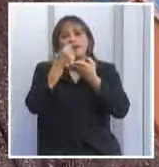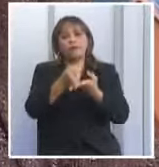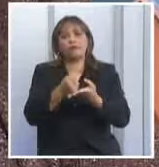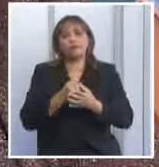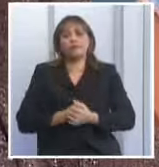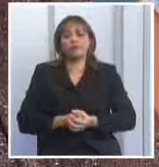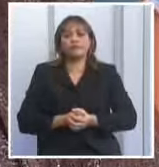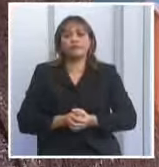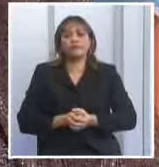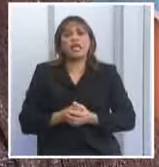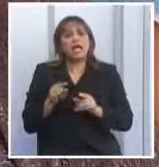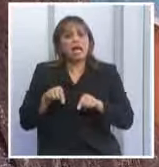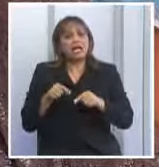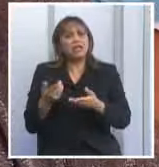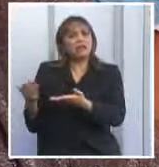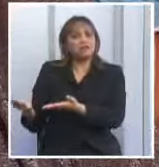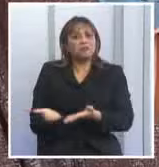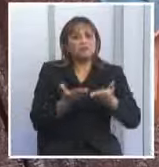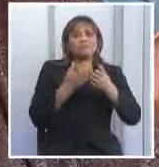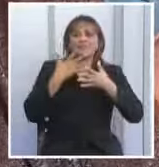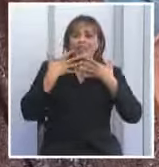recibieron con mucha alegría,